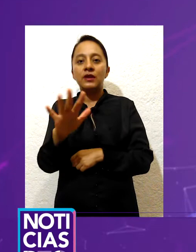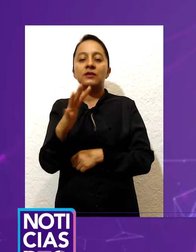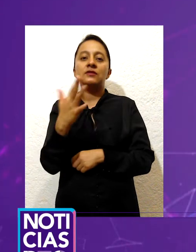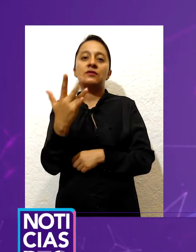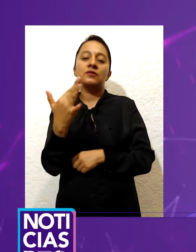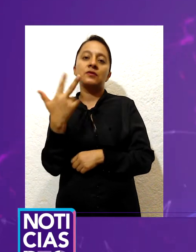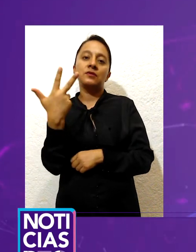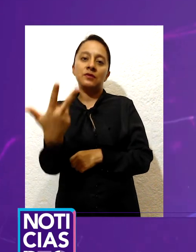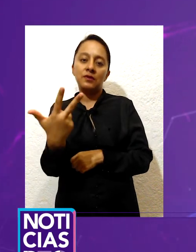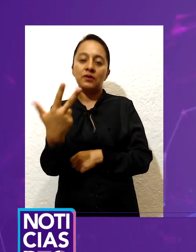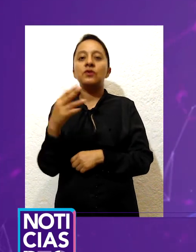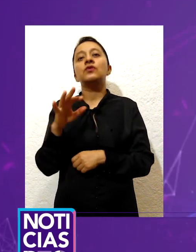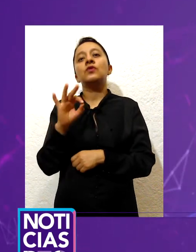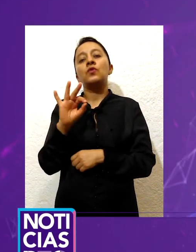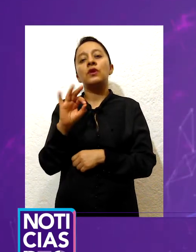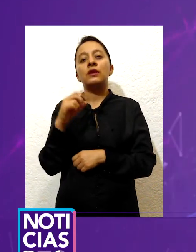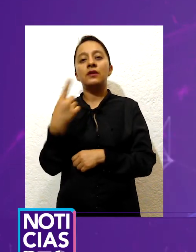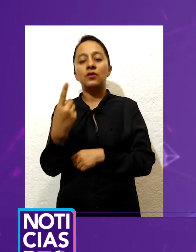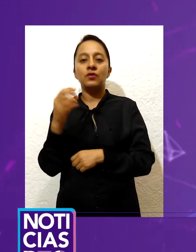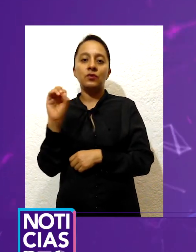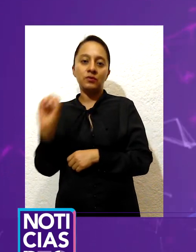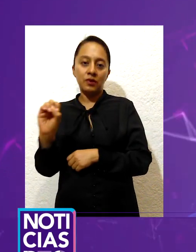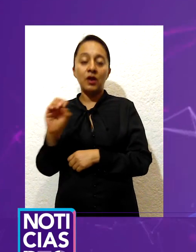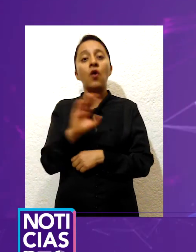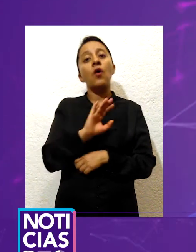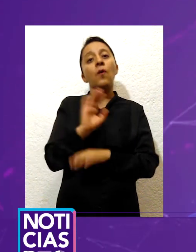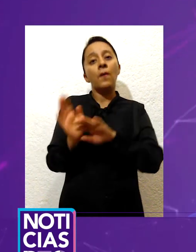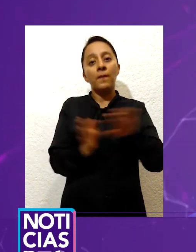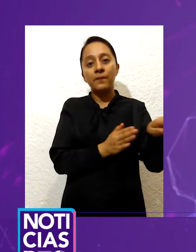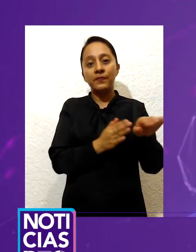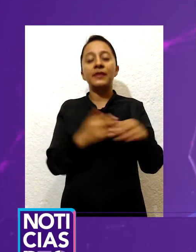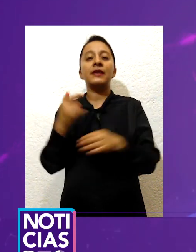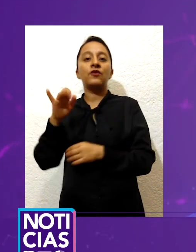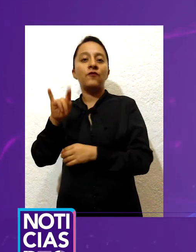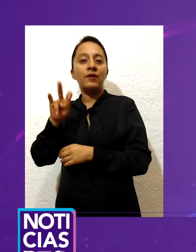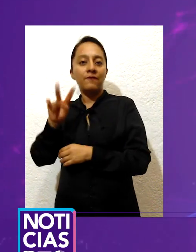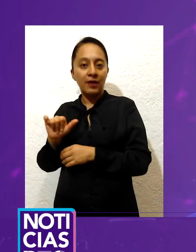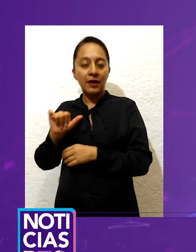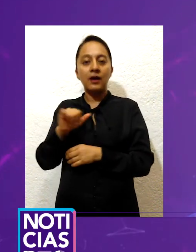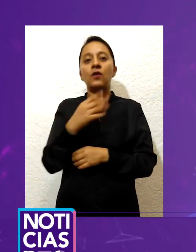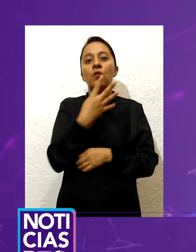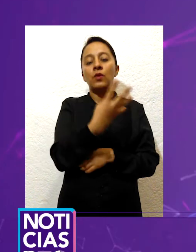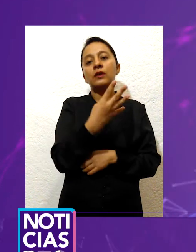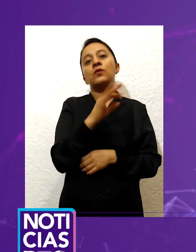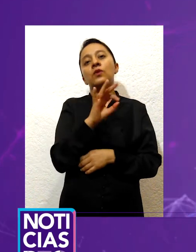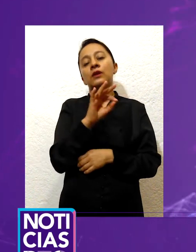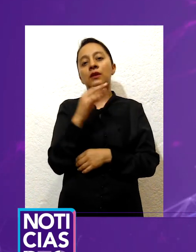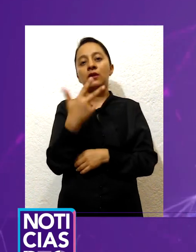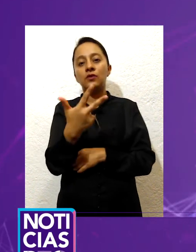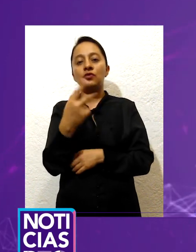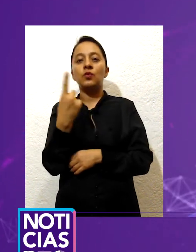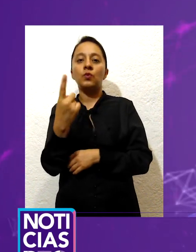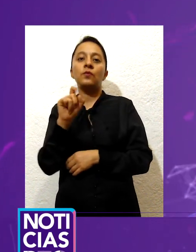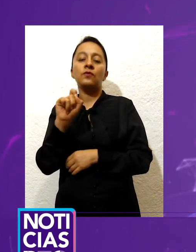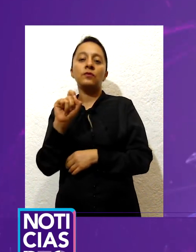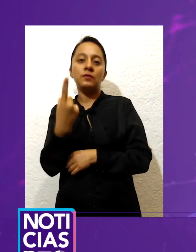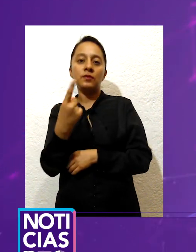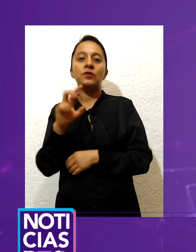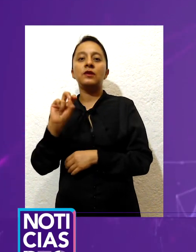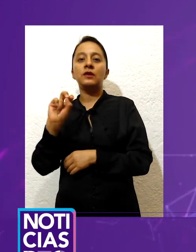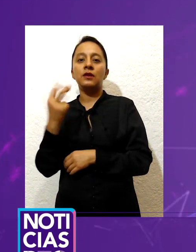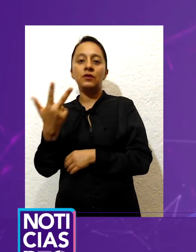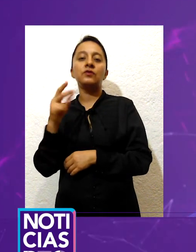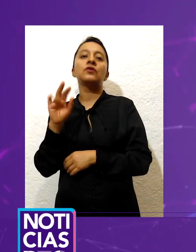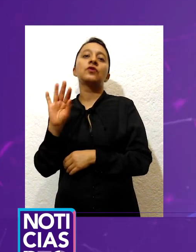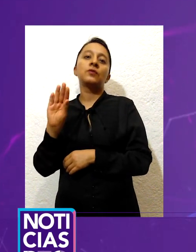213892, quienes se encargan de repartir los cubrebocas en San Juan del Río o en Querétaro, o bien